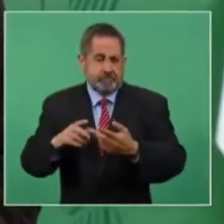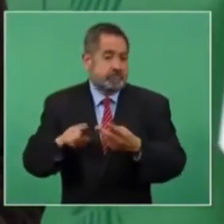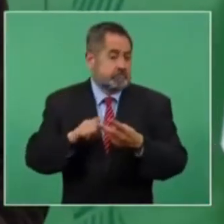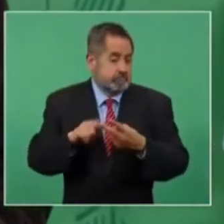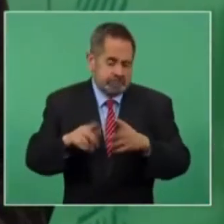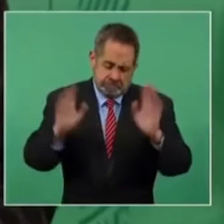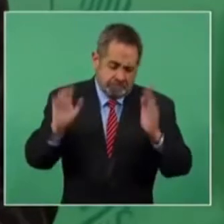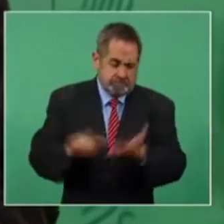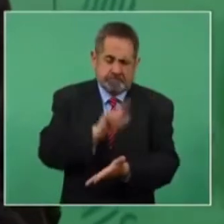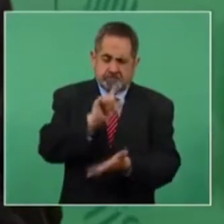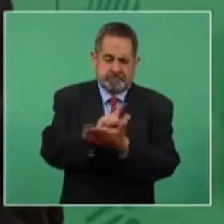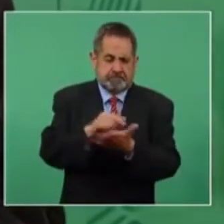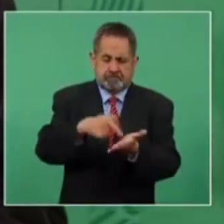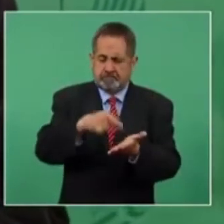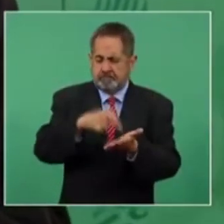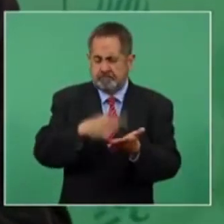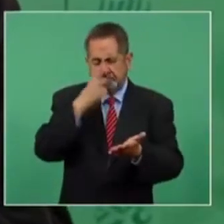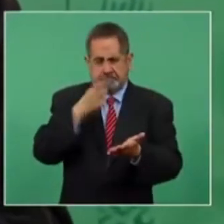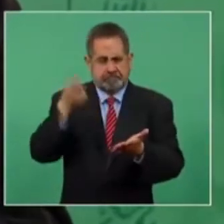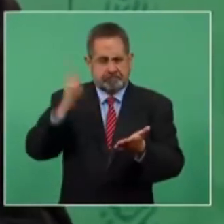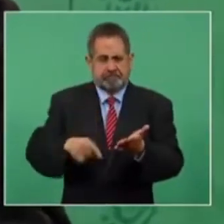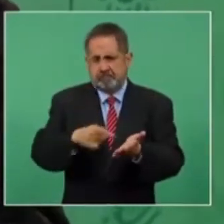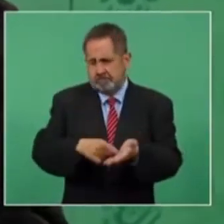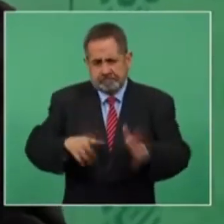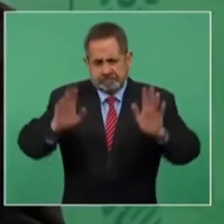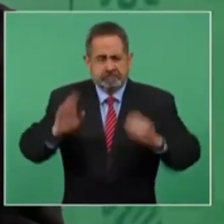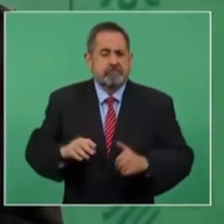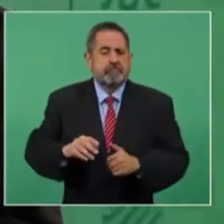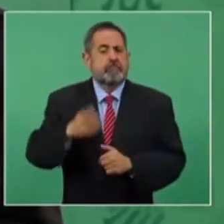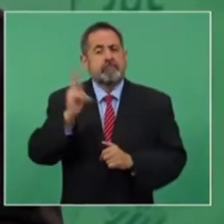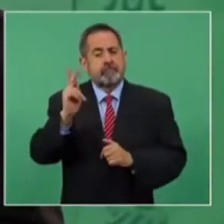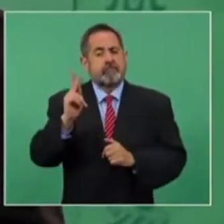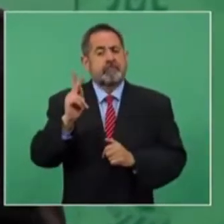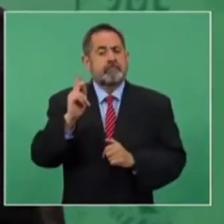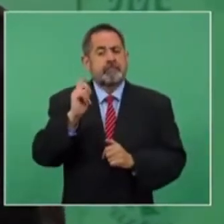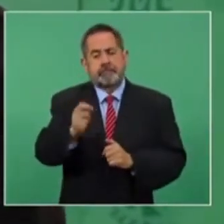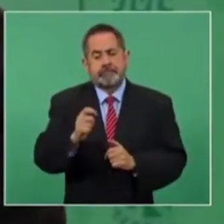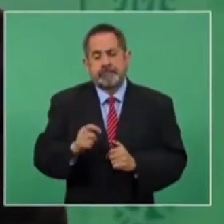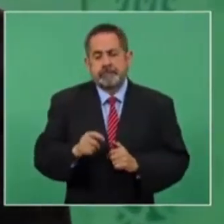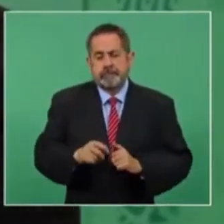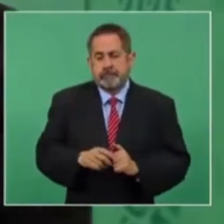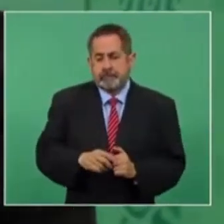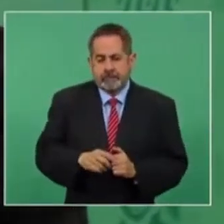resuelva, pero no